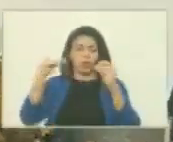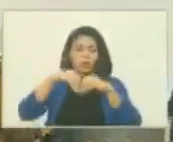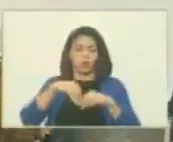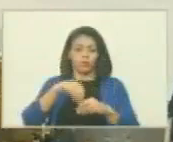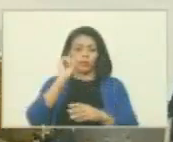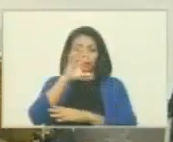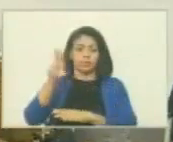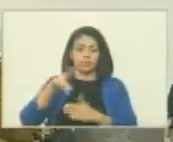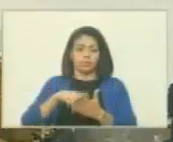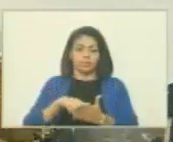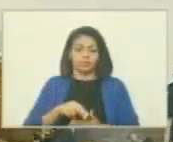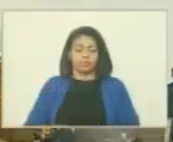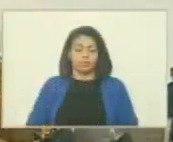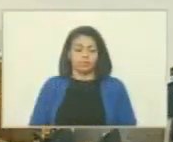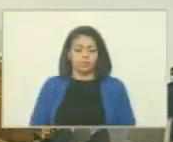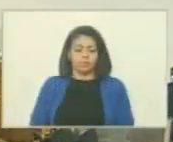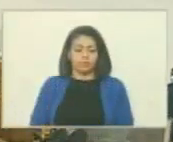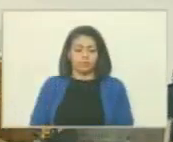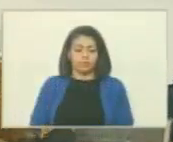asamblea nacional